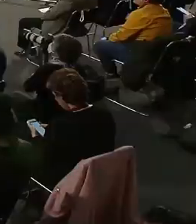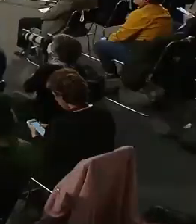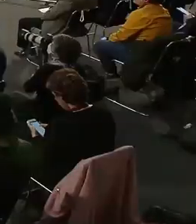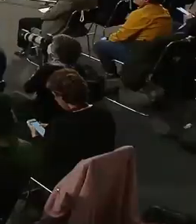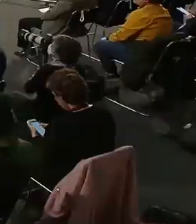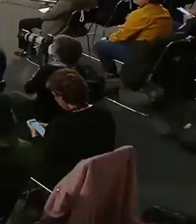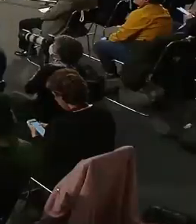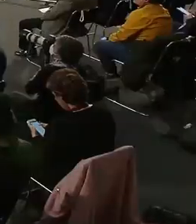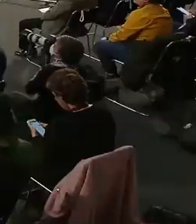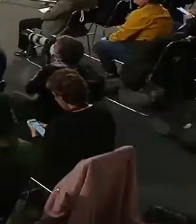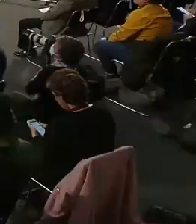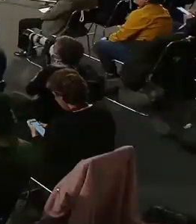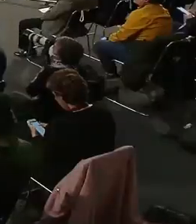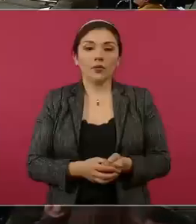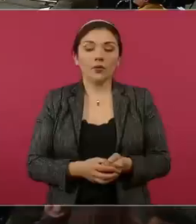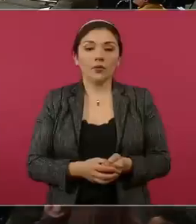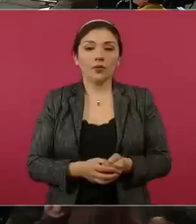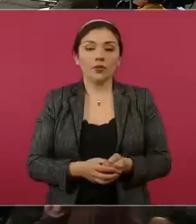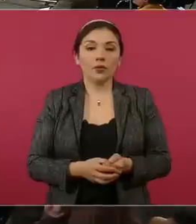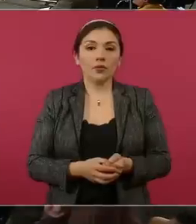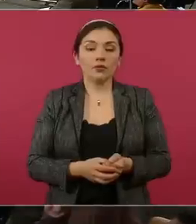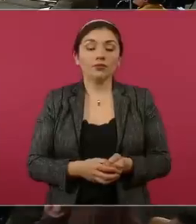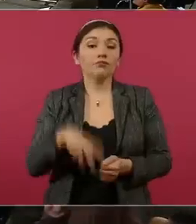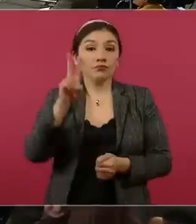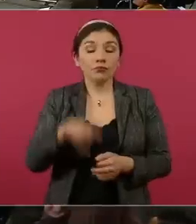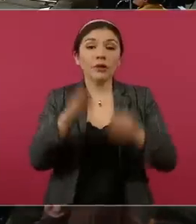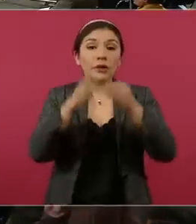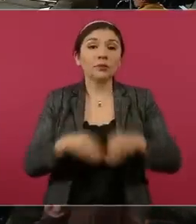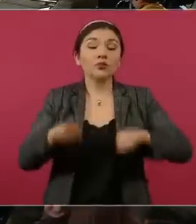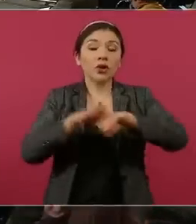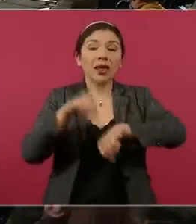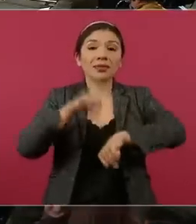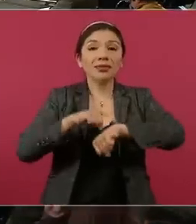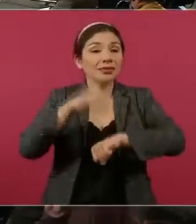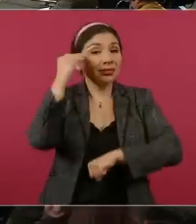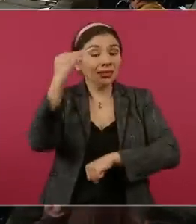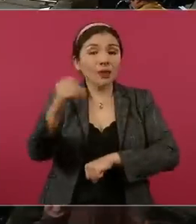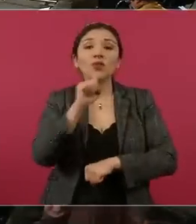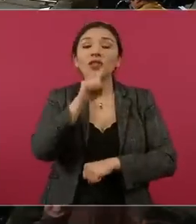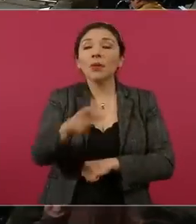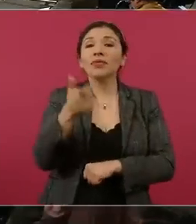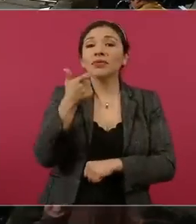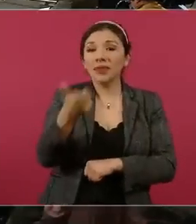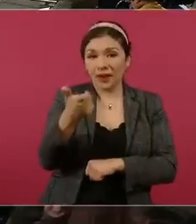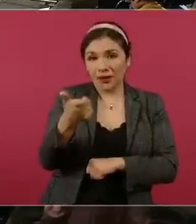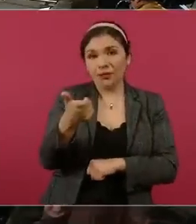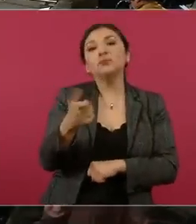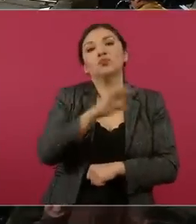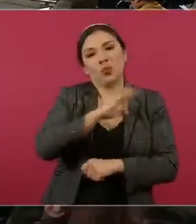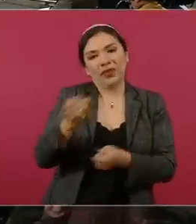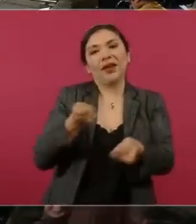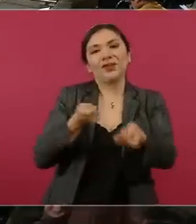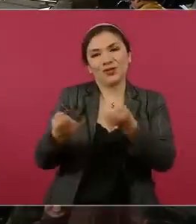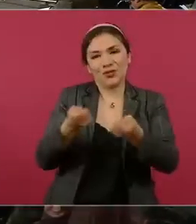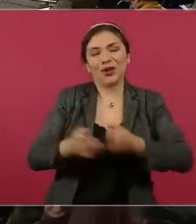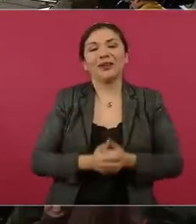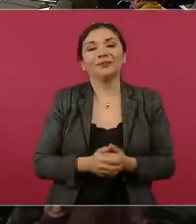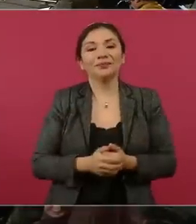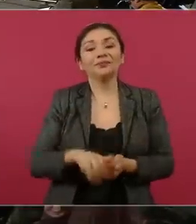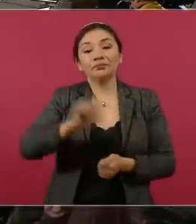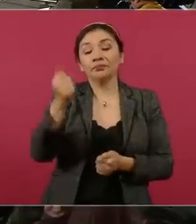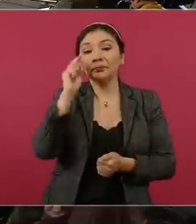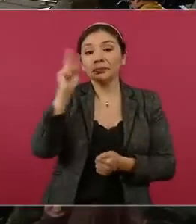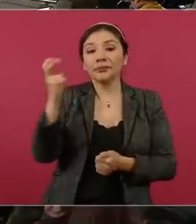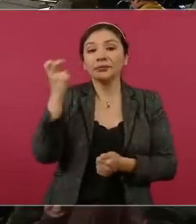Tiempo y dinero, que nos permiten controlarlo. En la siguiente, por ejemplo, vemos también la